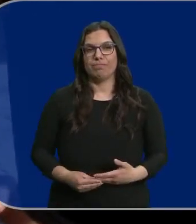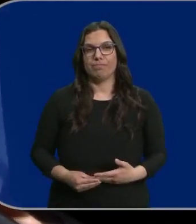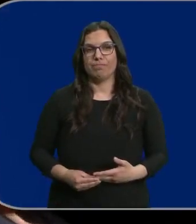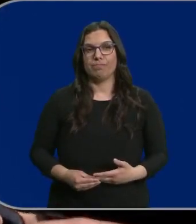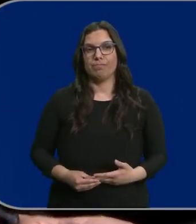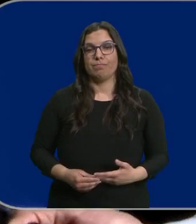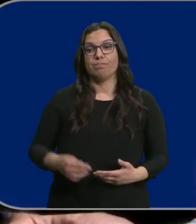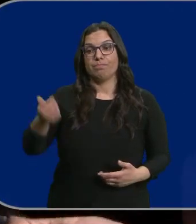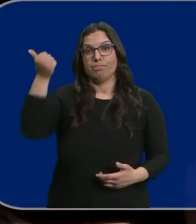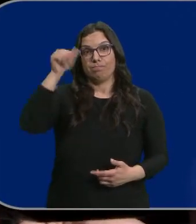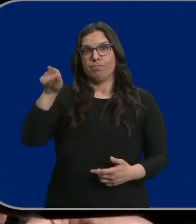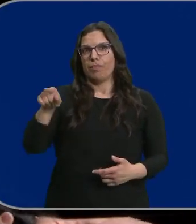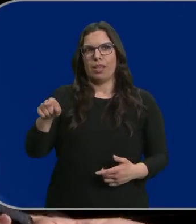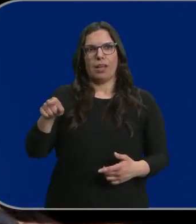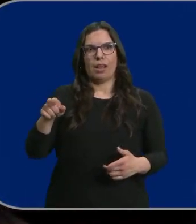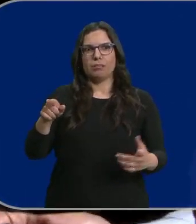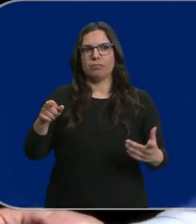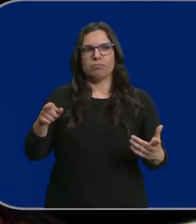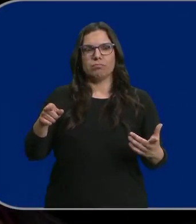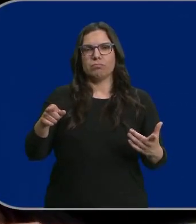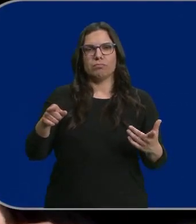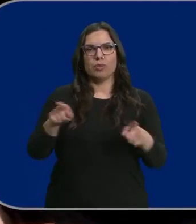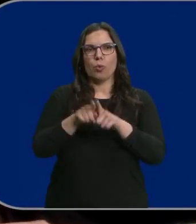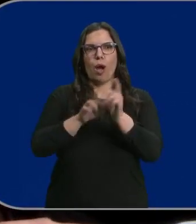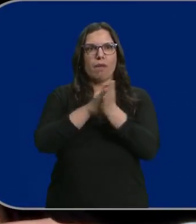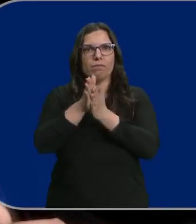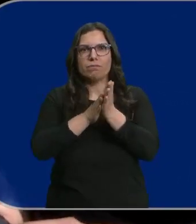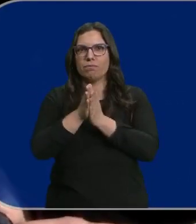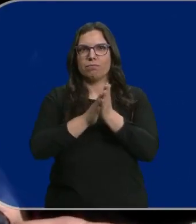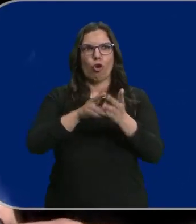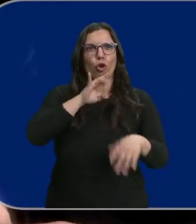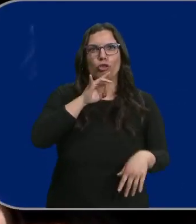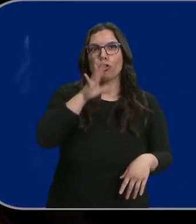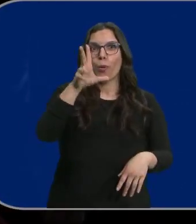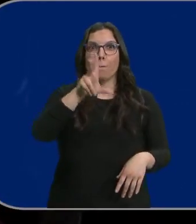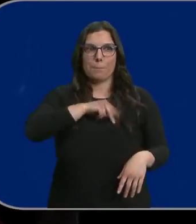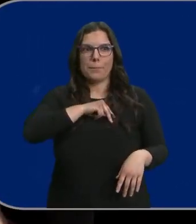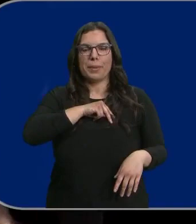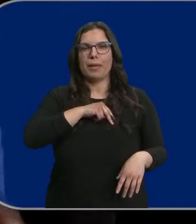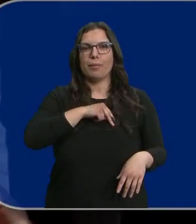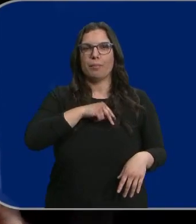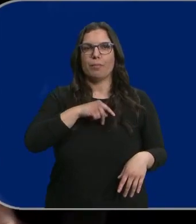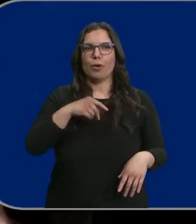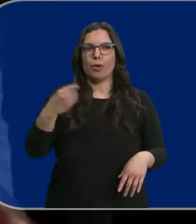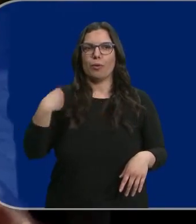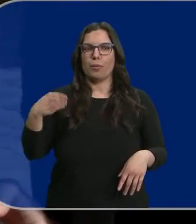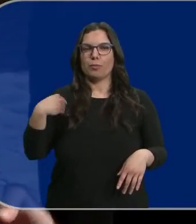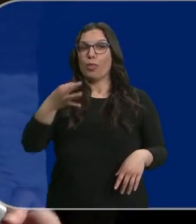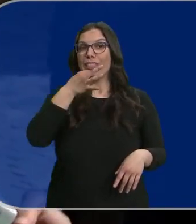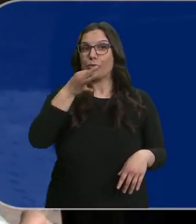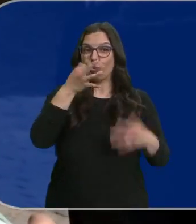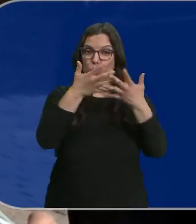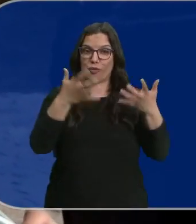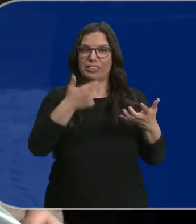Fernando estaba pletórico, estaba entusiasmado con el premio, lo tengo en el discurso, dice que es el